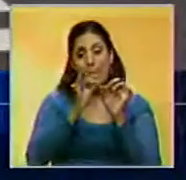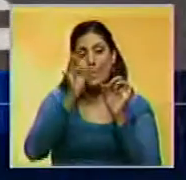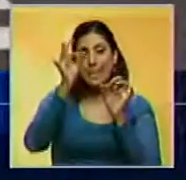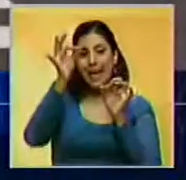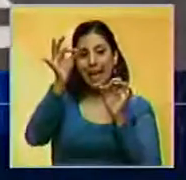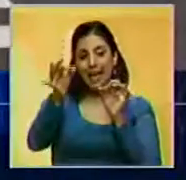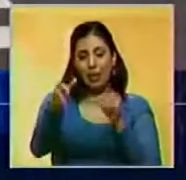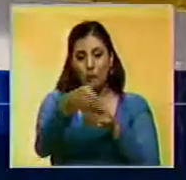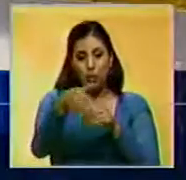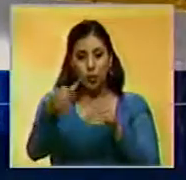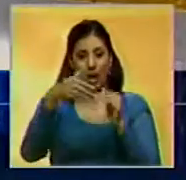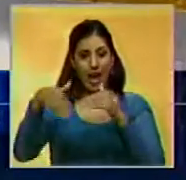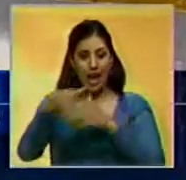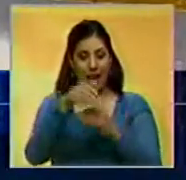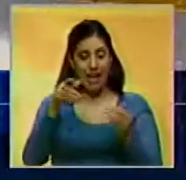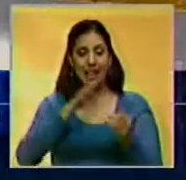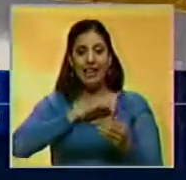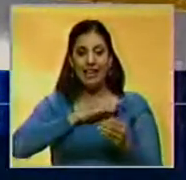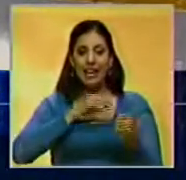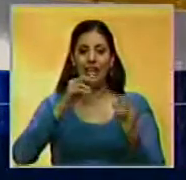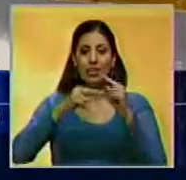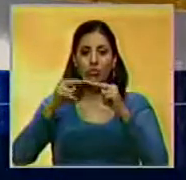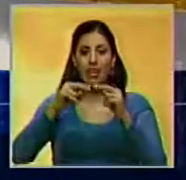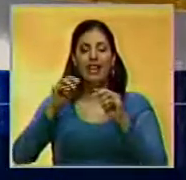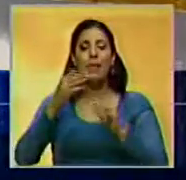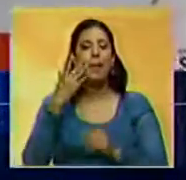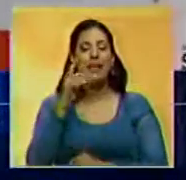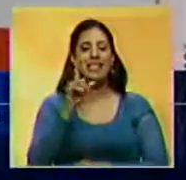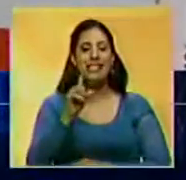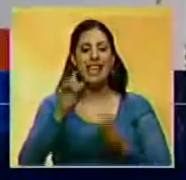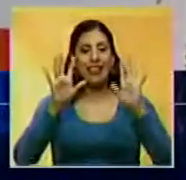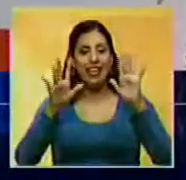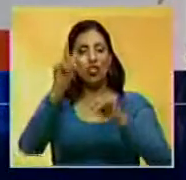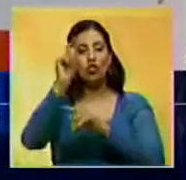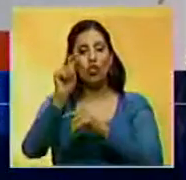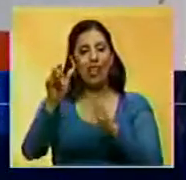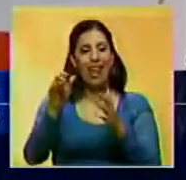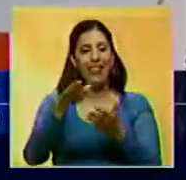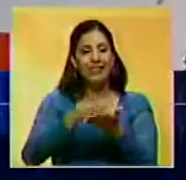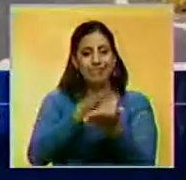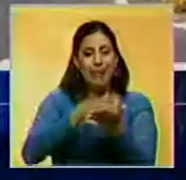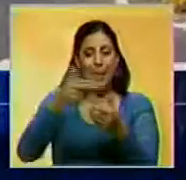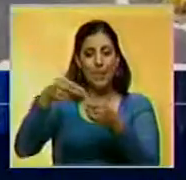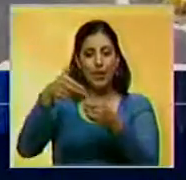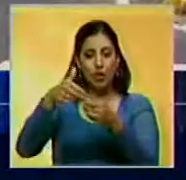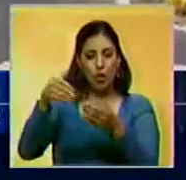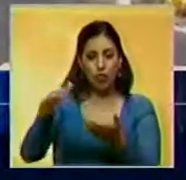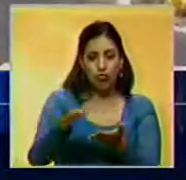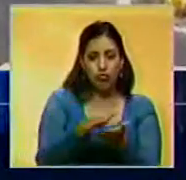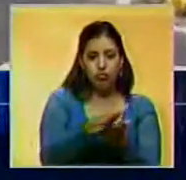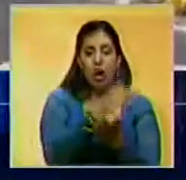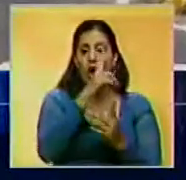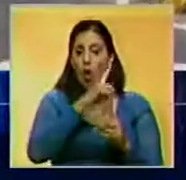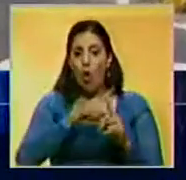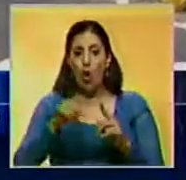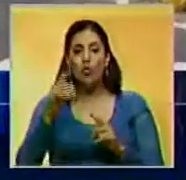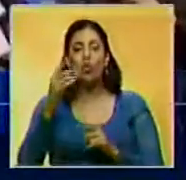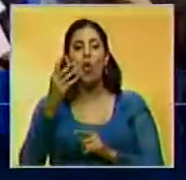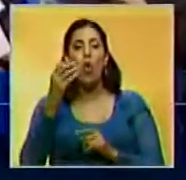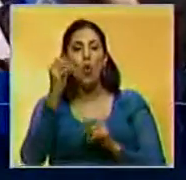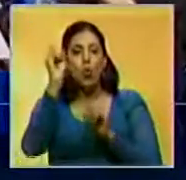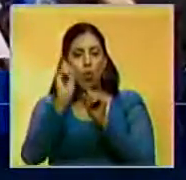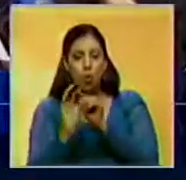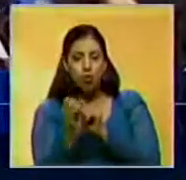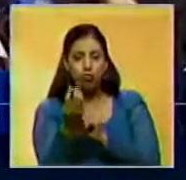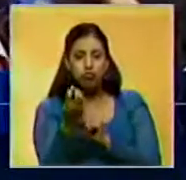cuadrados de vialidad contaron con la colocación de 110 toneladas de asfalto. Además, se instalaron 40 ojos de gato y se